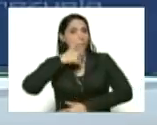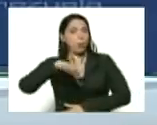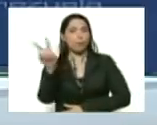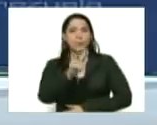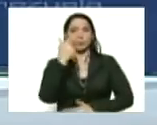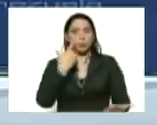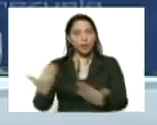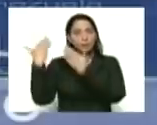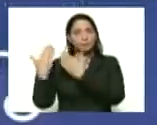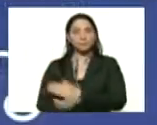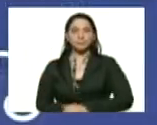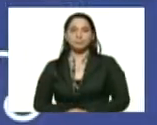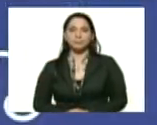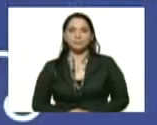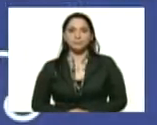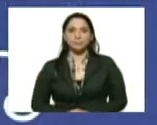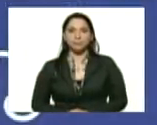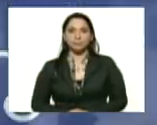adelante gobernador